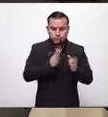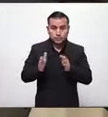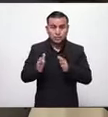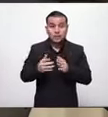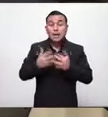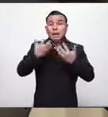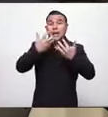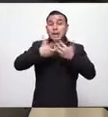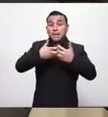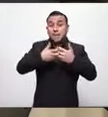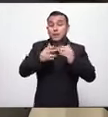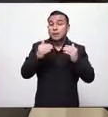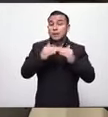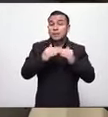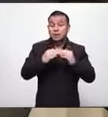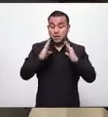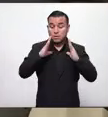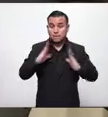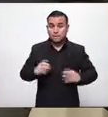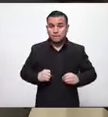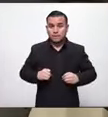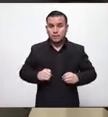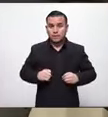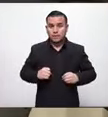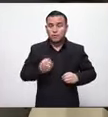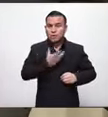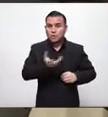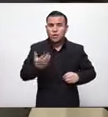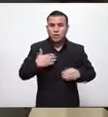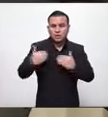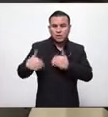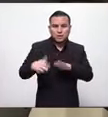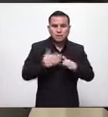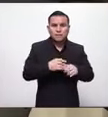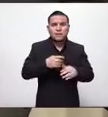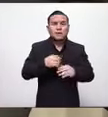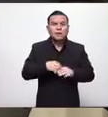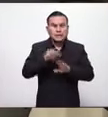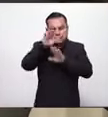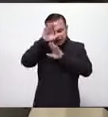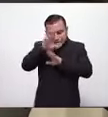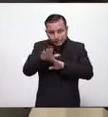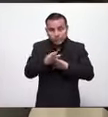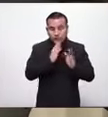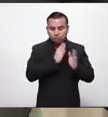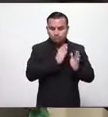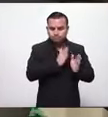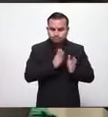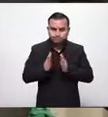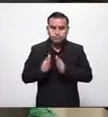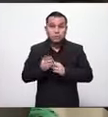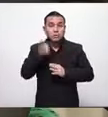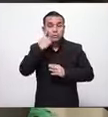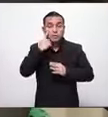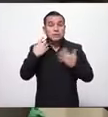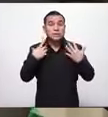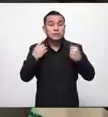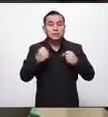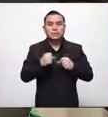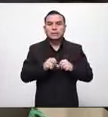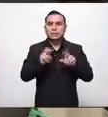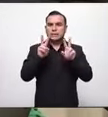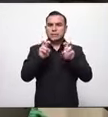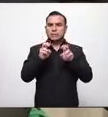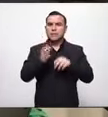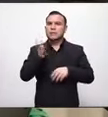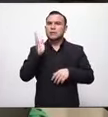y en el sector público actividades sociales en base a los protocolos de bioseguridad el tema de transporte ha sido un tema